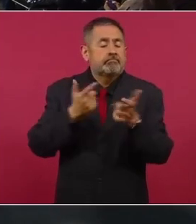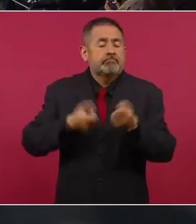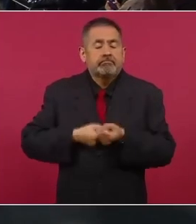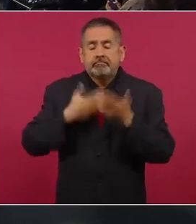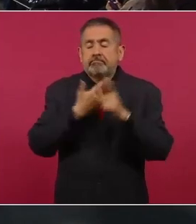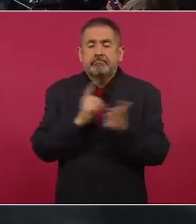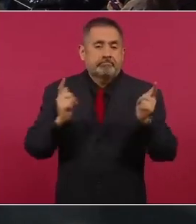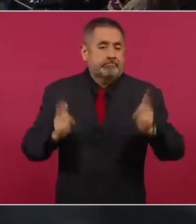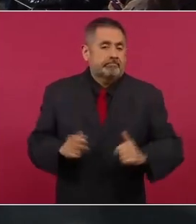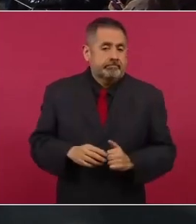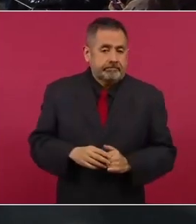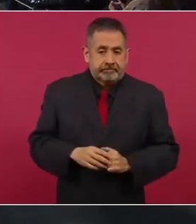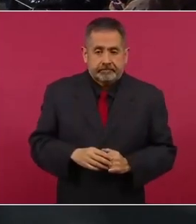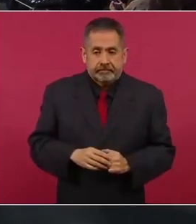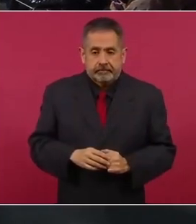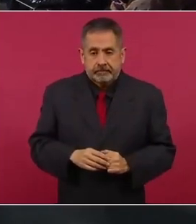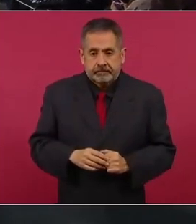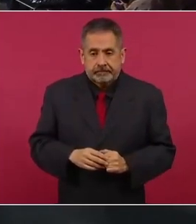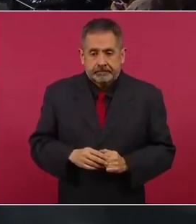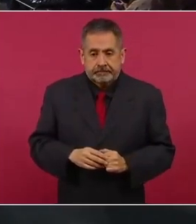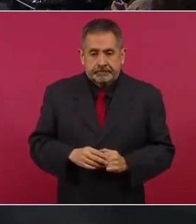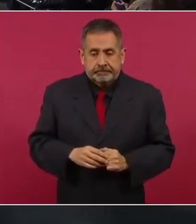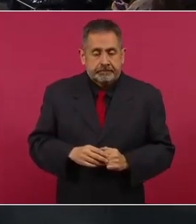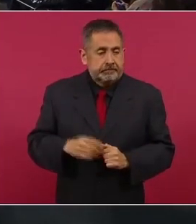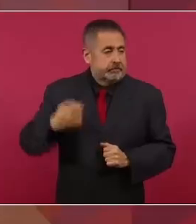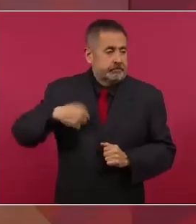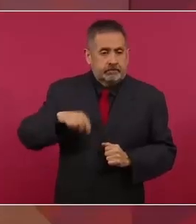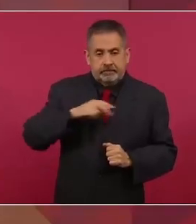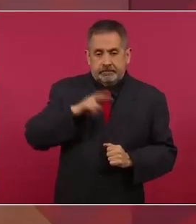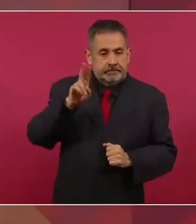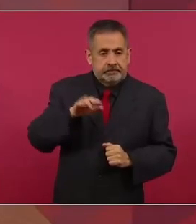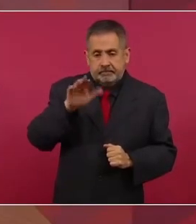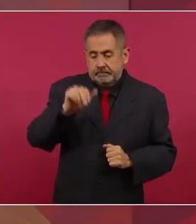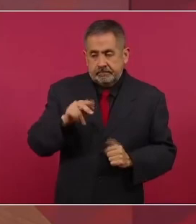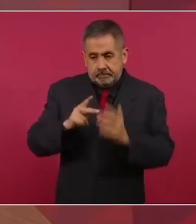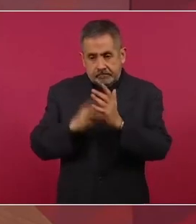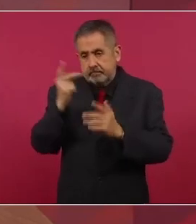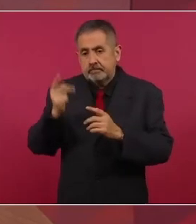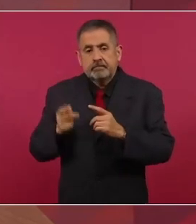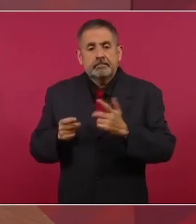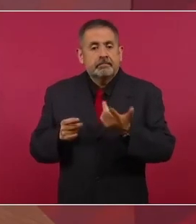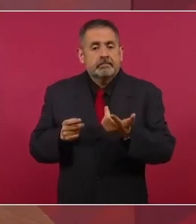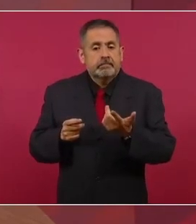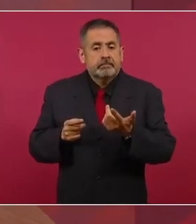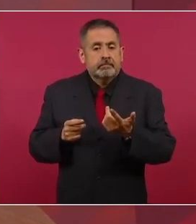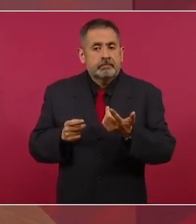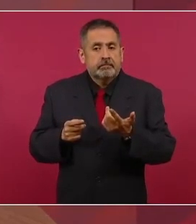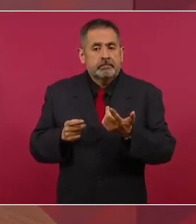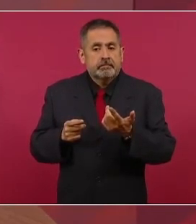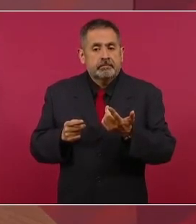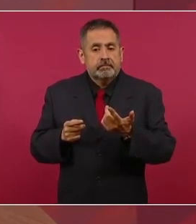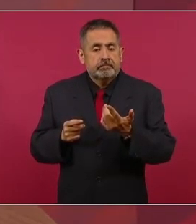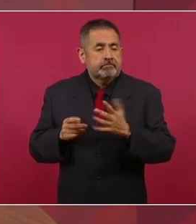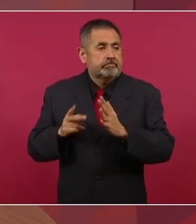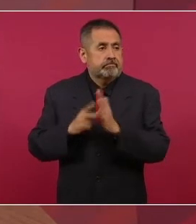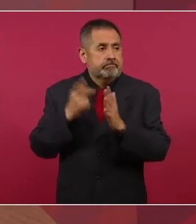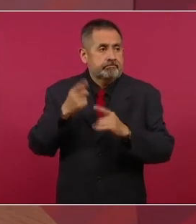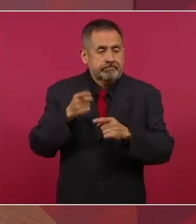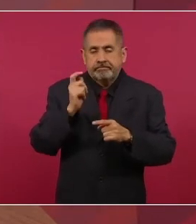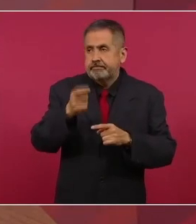y nunca más, si es posible aplicar